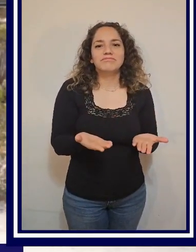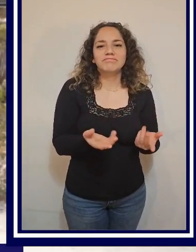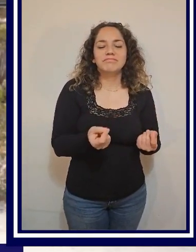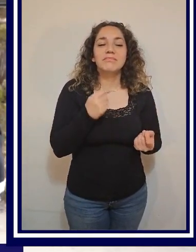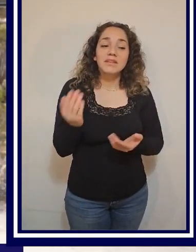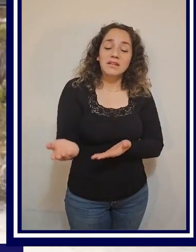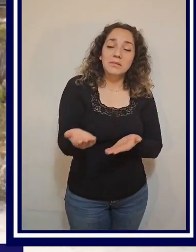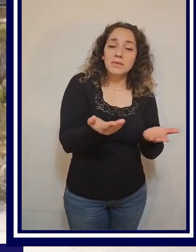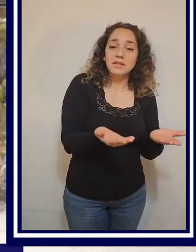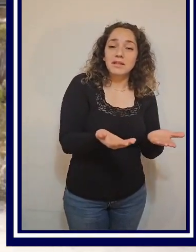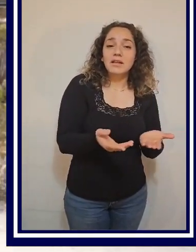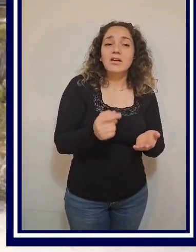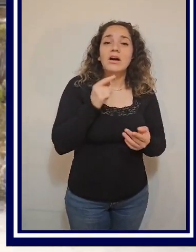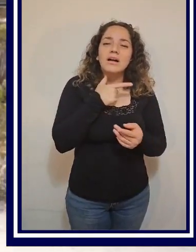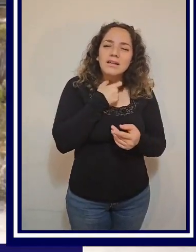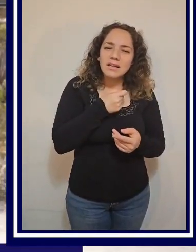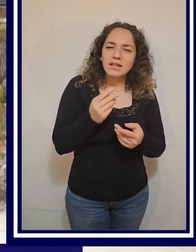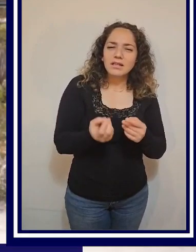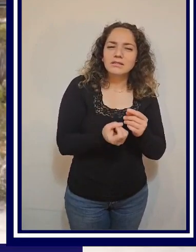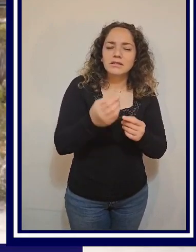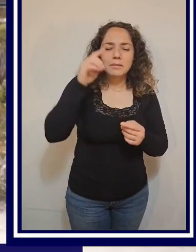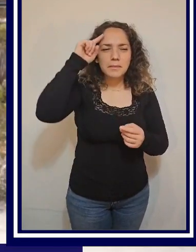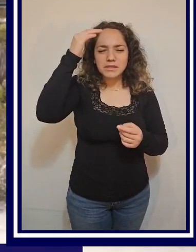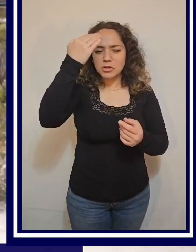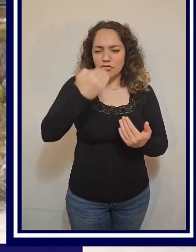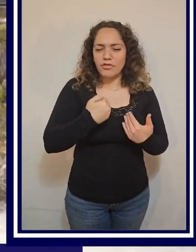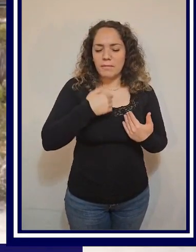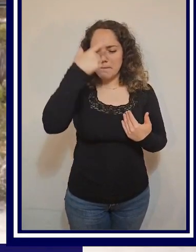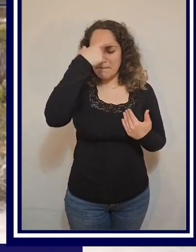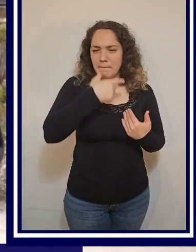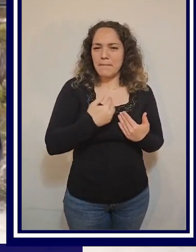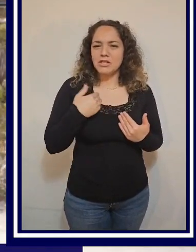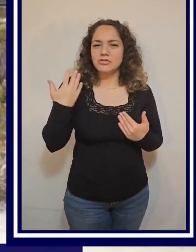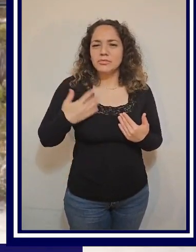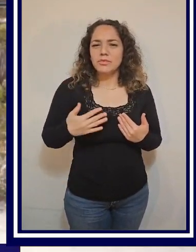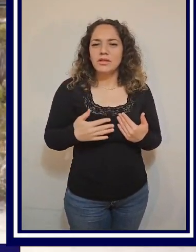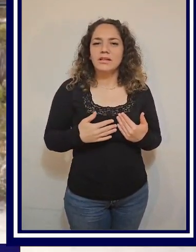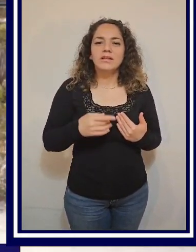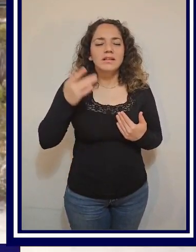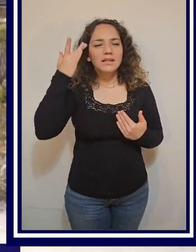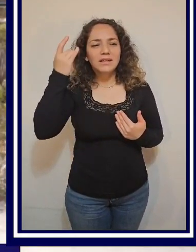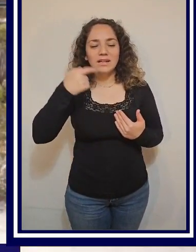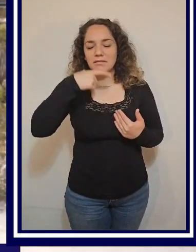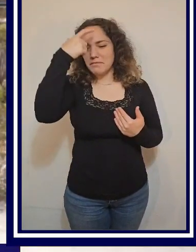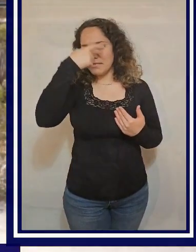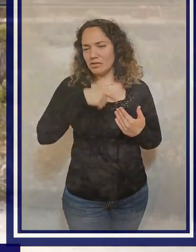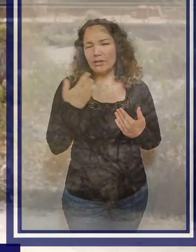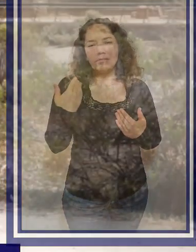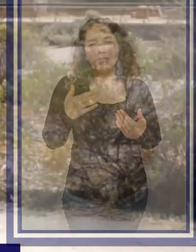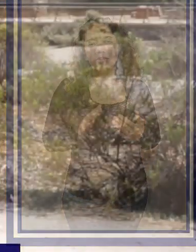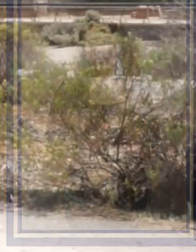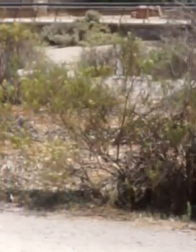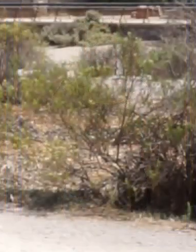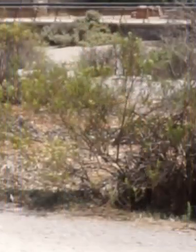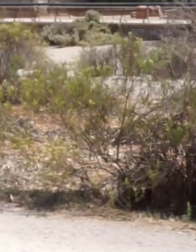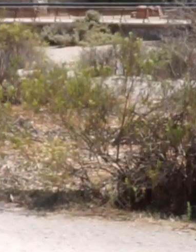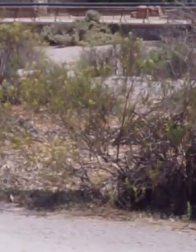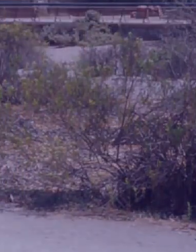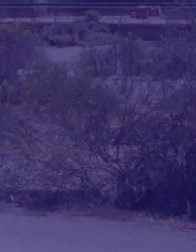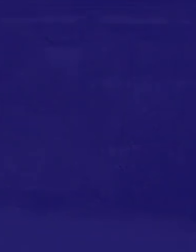invitarlos a eso, invitarlos a que crean siempre en ustedes, creo que eso es lo principal, creer en uno mismo.